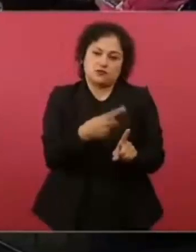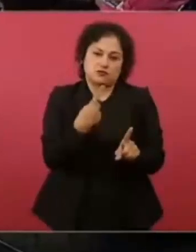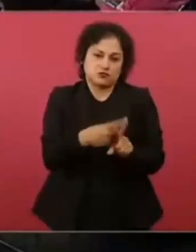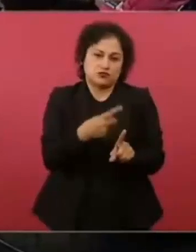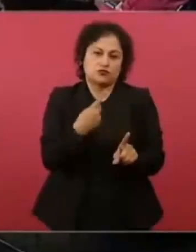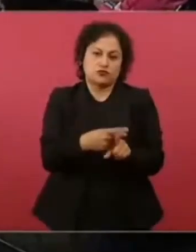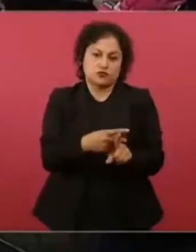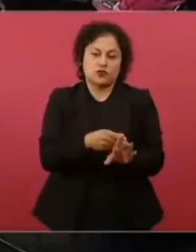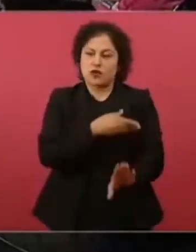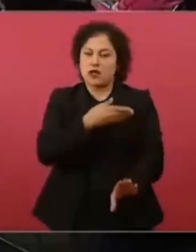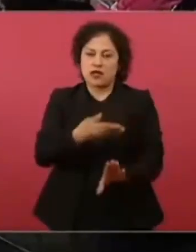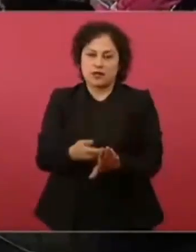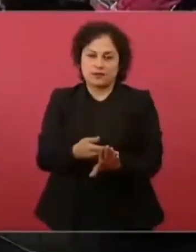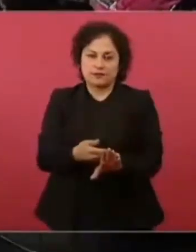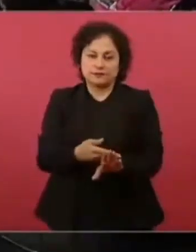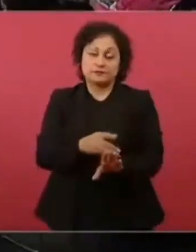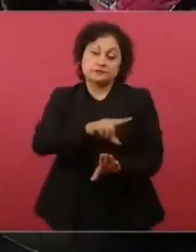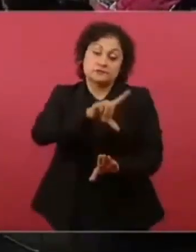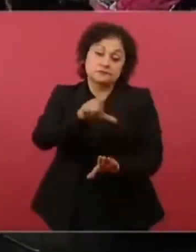después se arrepintió